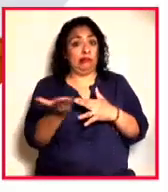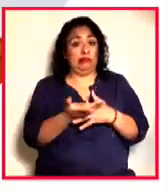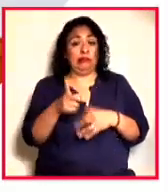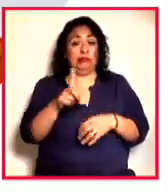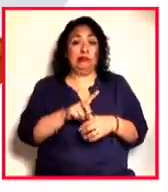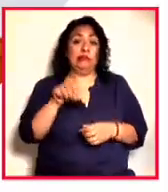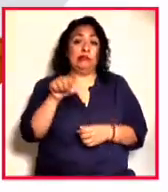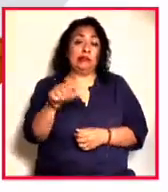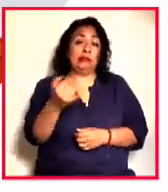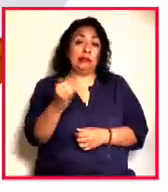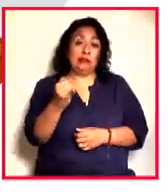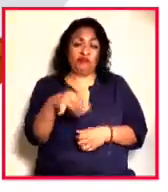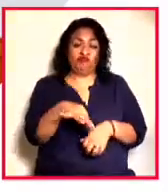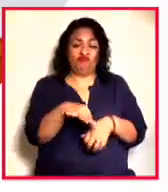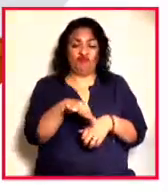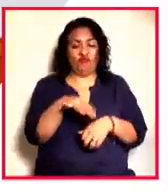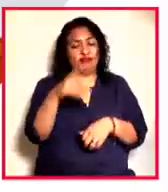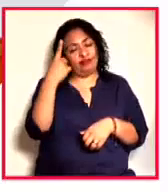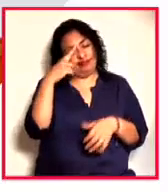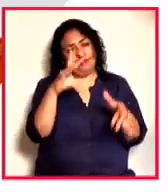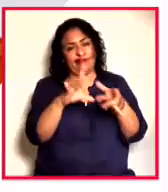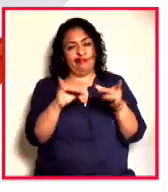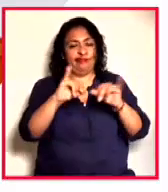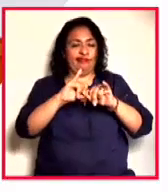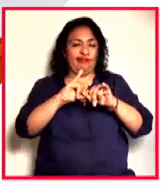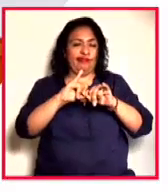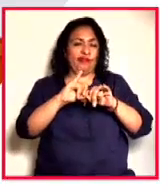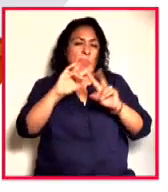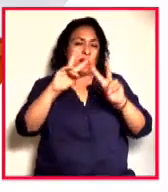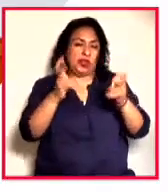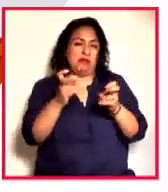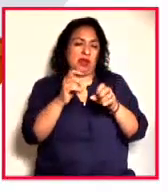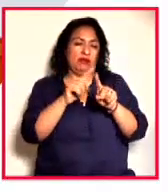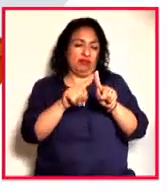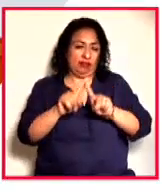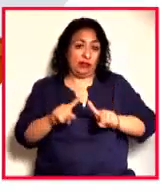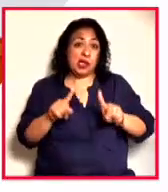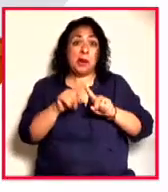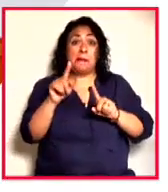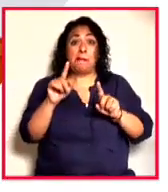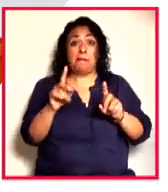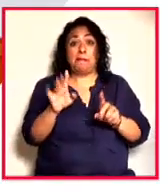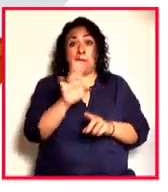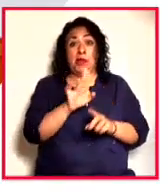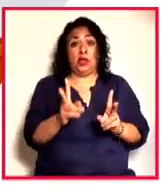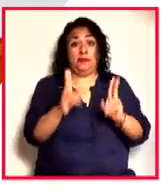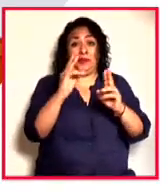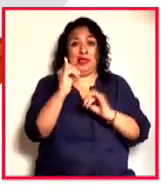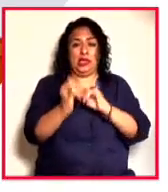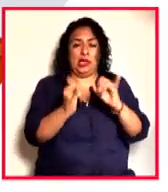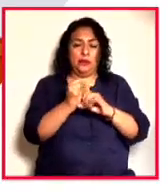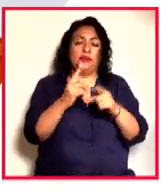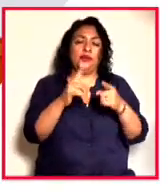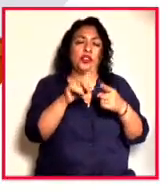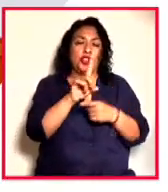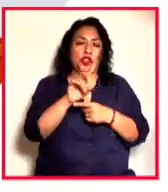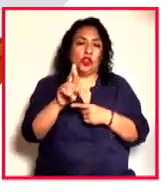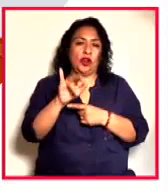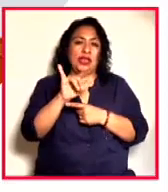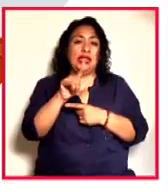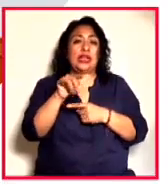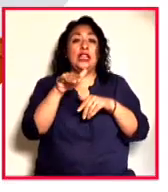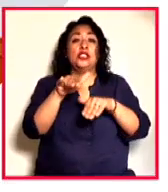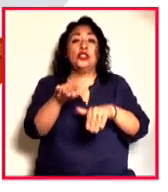junio, estamos en vivo para platicar de muchos temas. Es miércoles internacional, vamos a platicar con la doctora Iliana Rodríguez Antibáñez sobre la